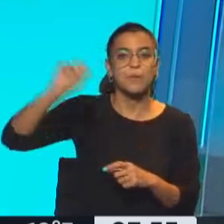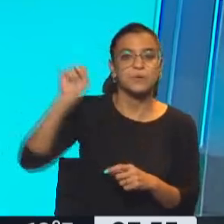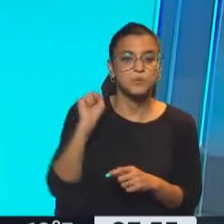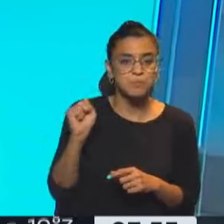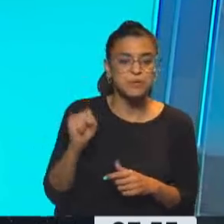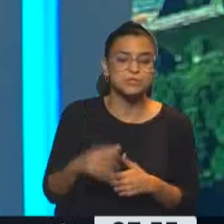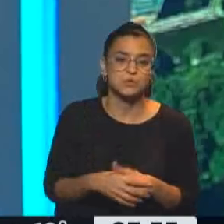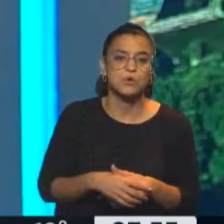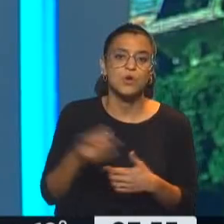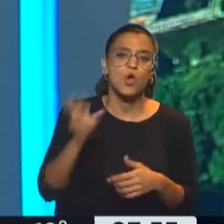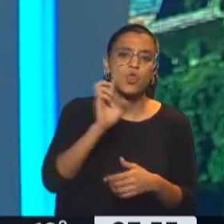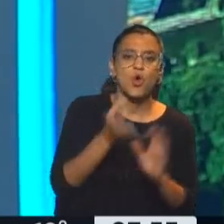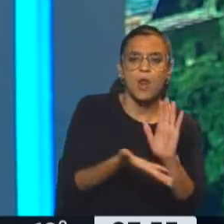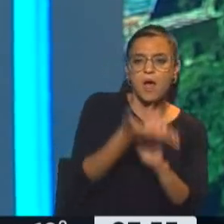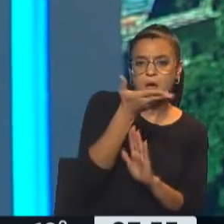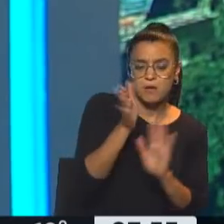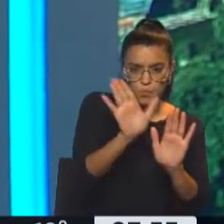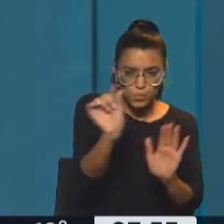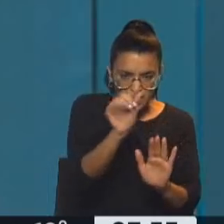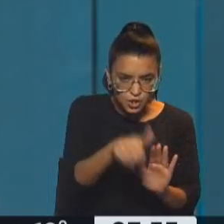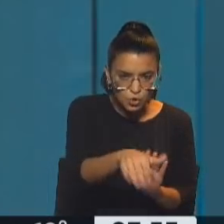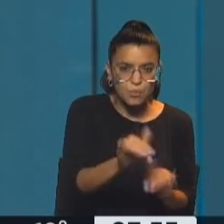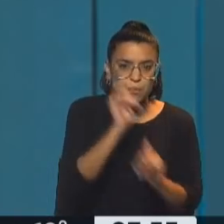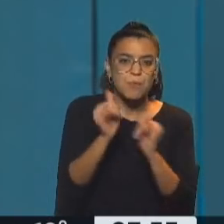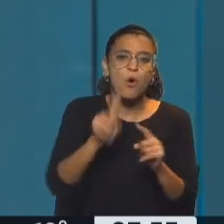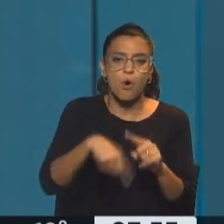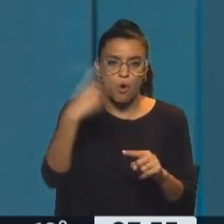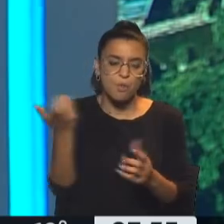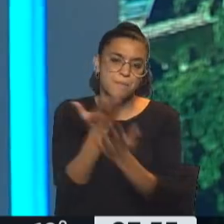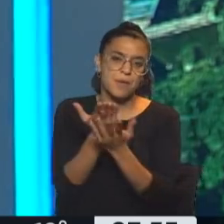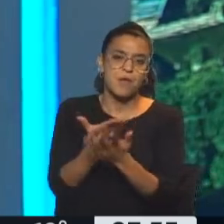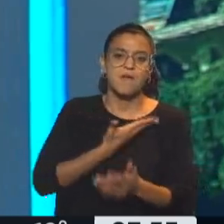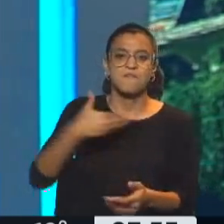peso. Con un dólar creciendo, lo dejamos un ratito, porque también es otro de los pedidos del Fondo Monetario.